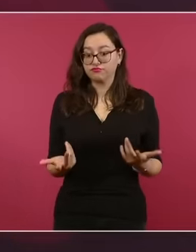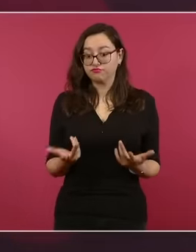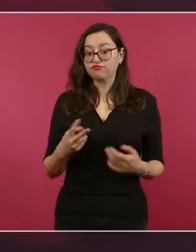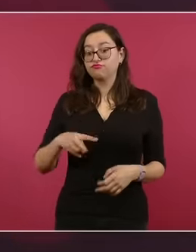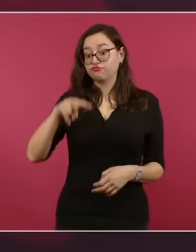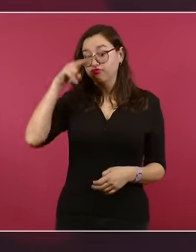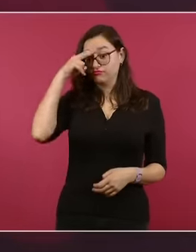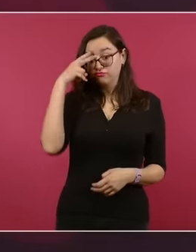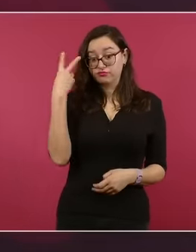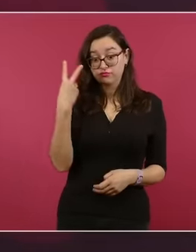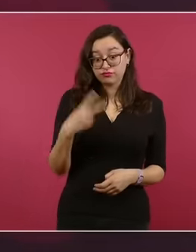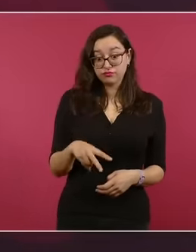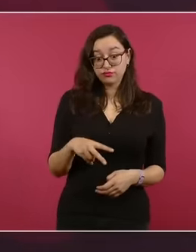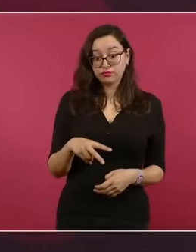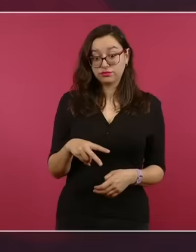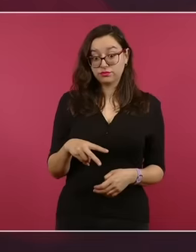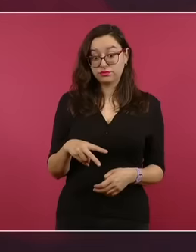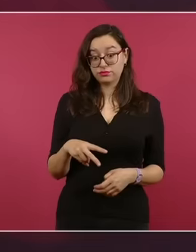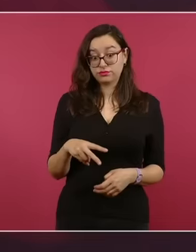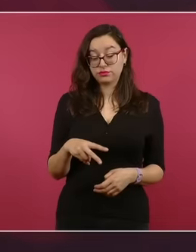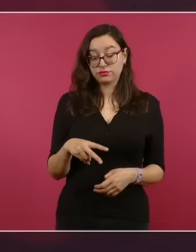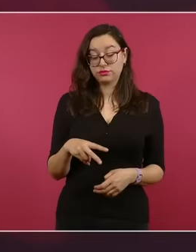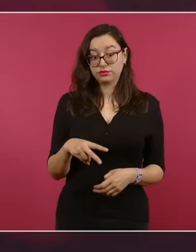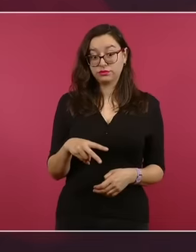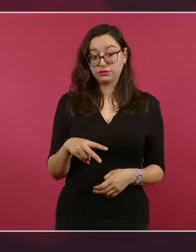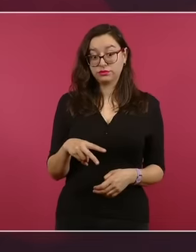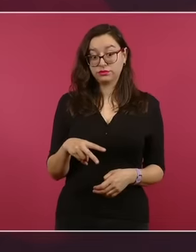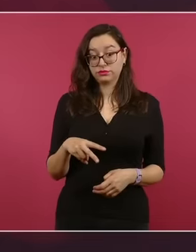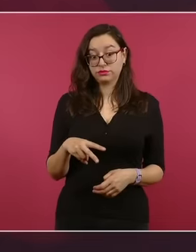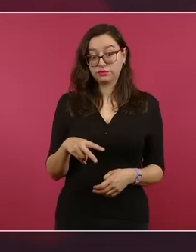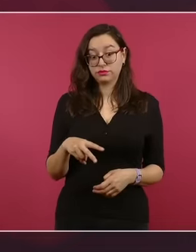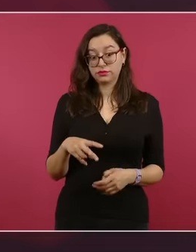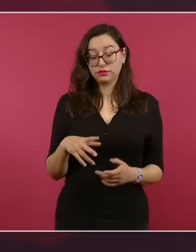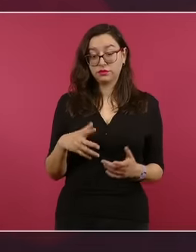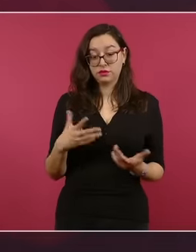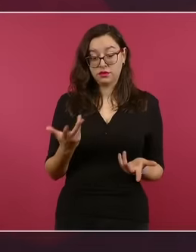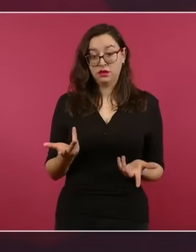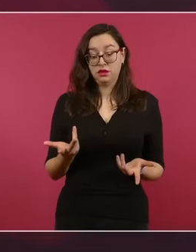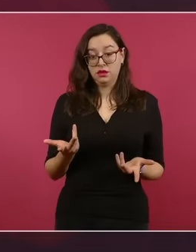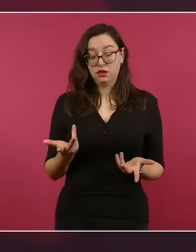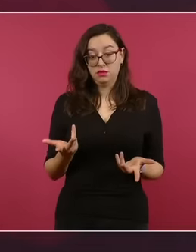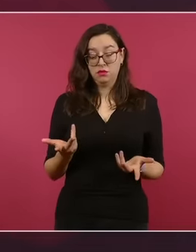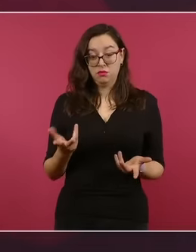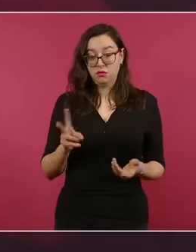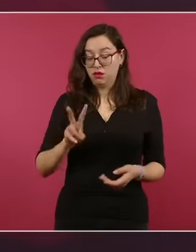amplia, importante